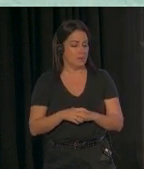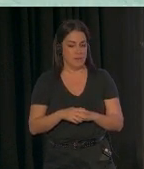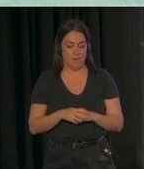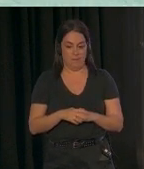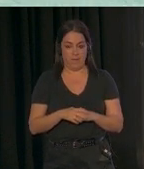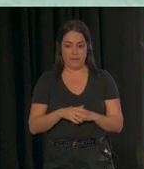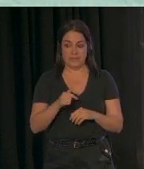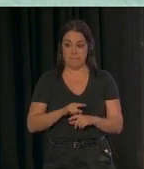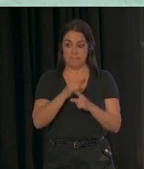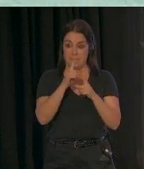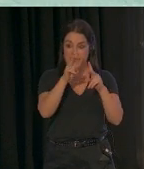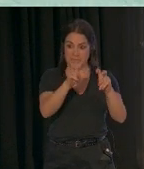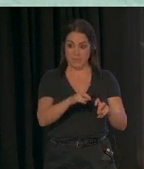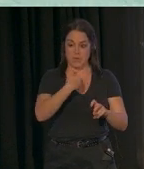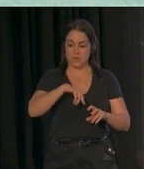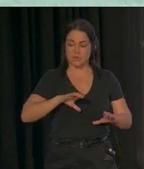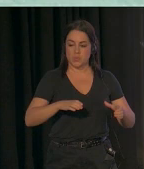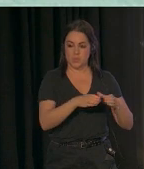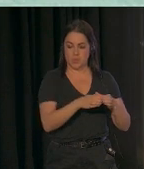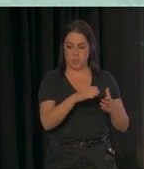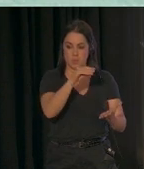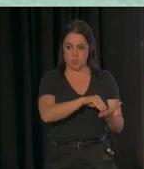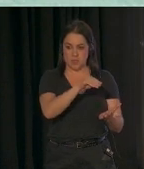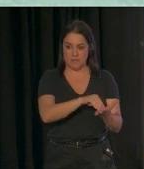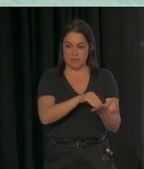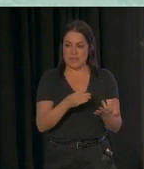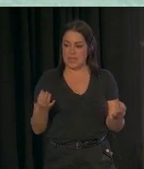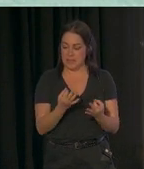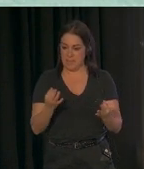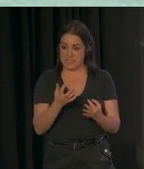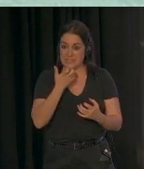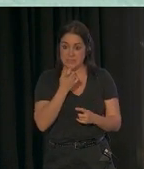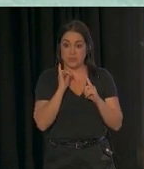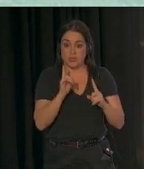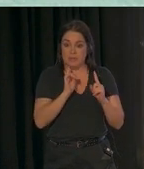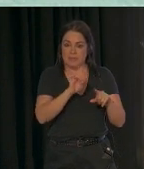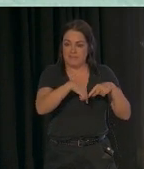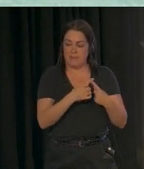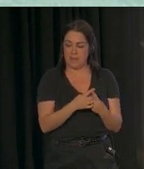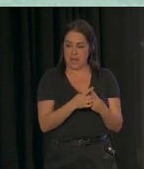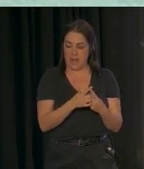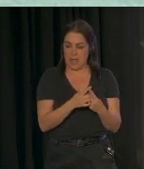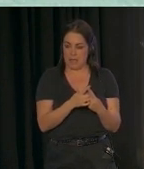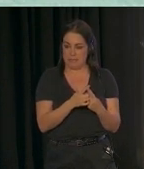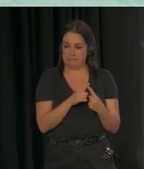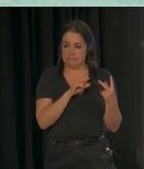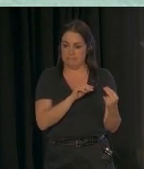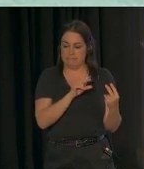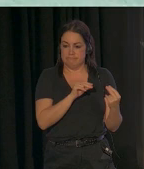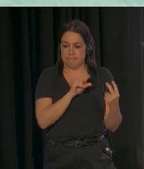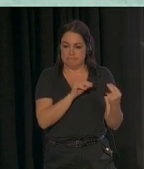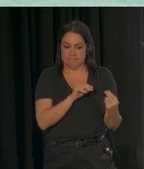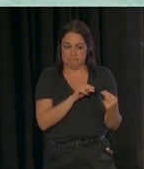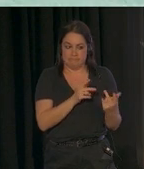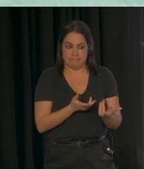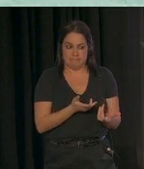Bien, el primer tema, el de nuestro grupo. Y muchas veces ocurre esto. Si solamente hablamos con familias que han ido mucho